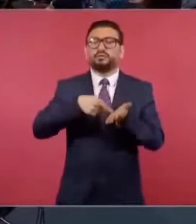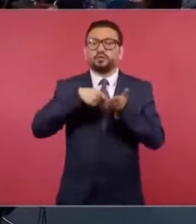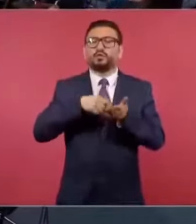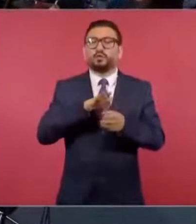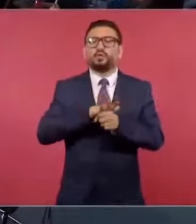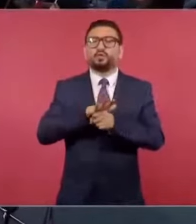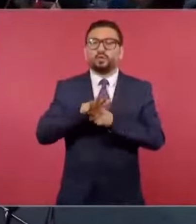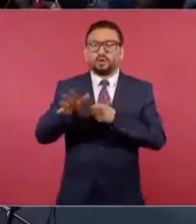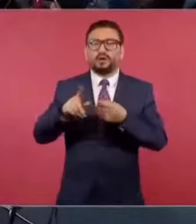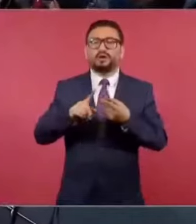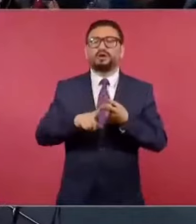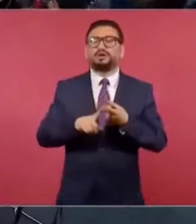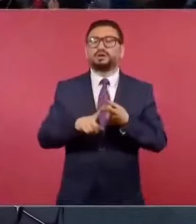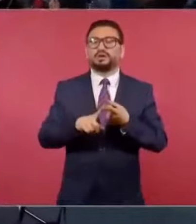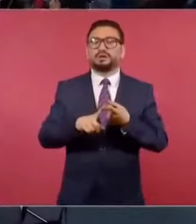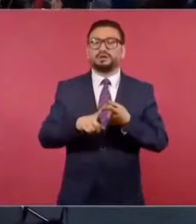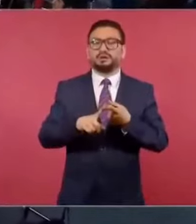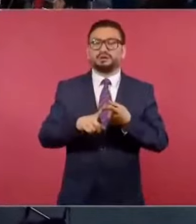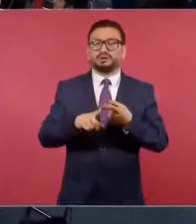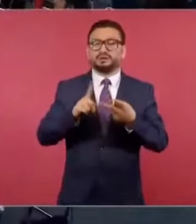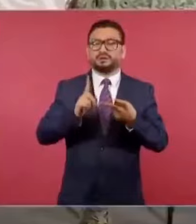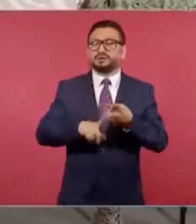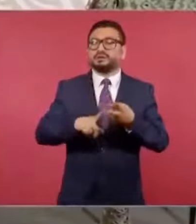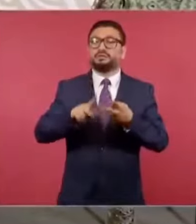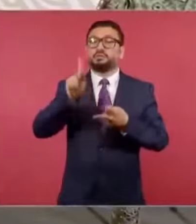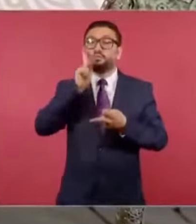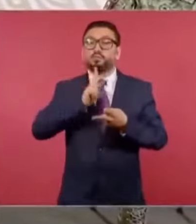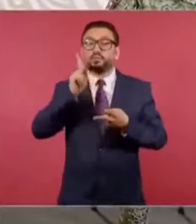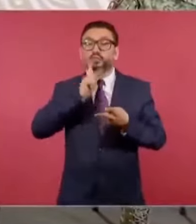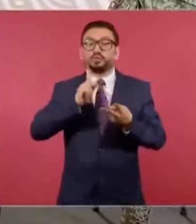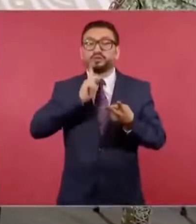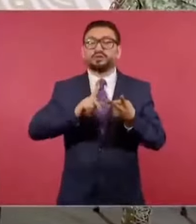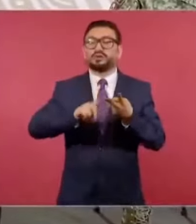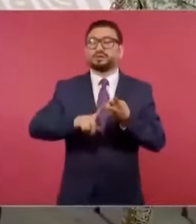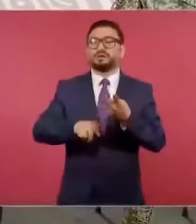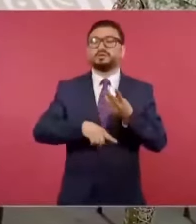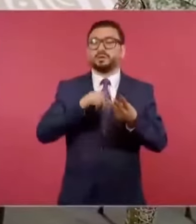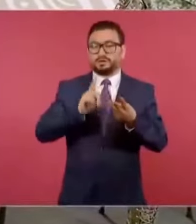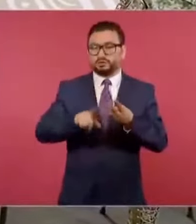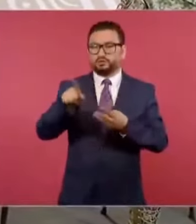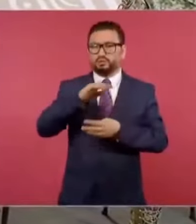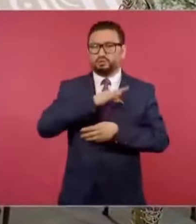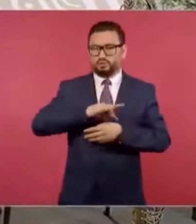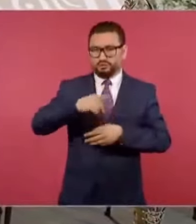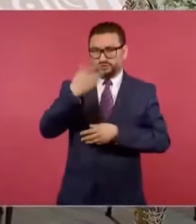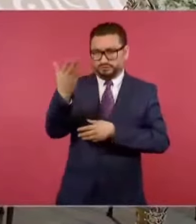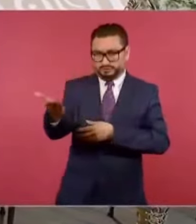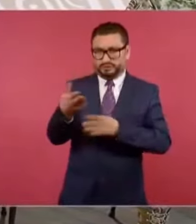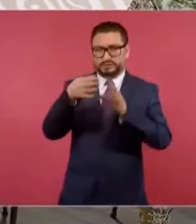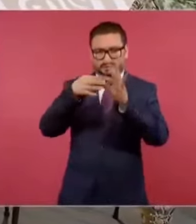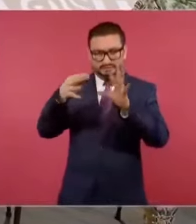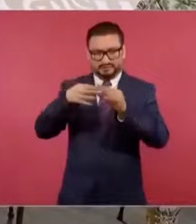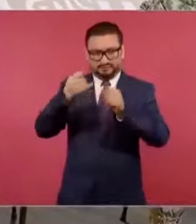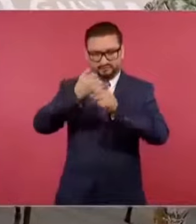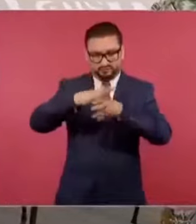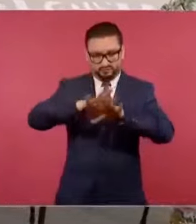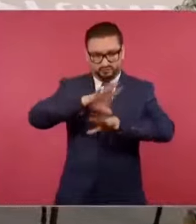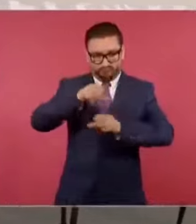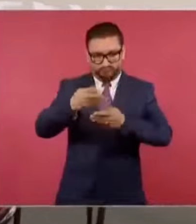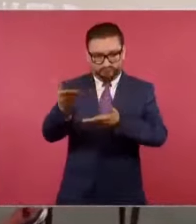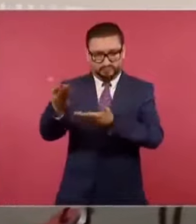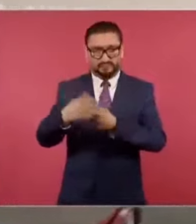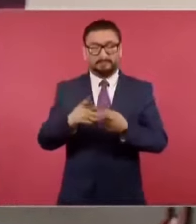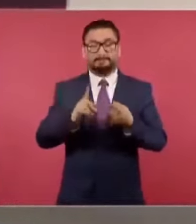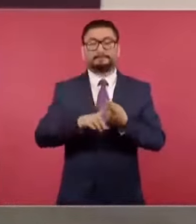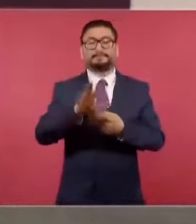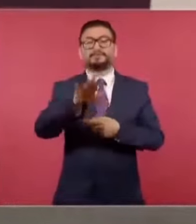y cuáles son las pruebas y si les puedes dar a ella toda la información? Nada